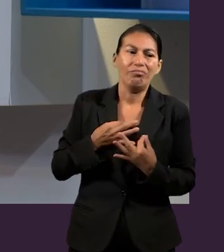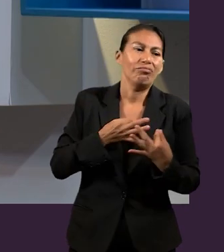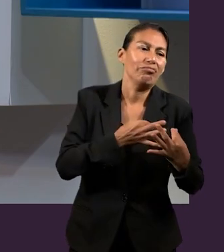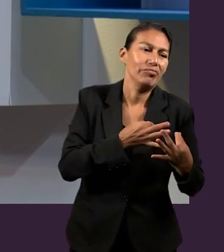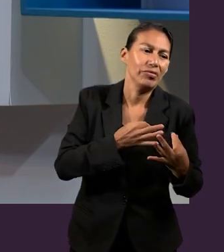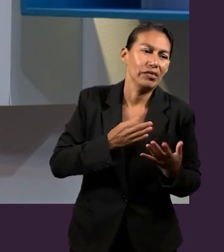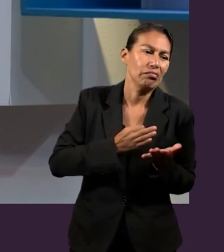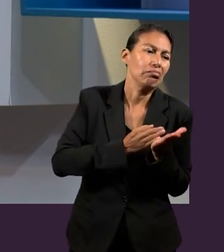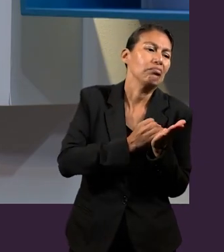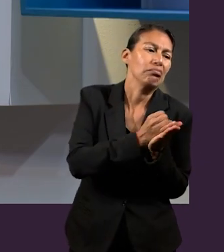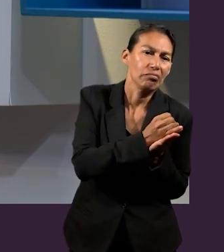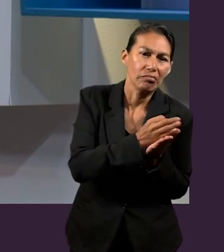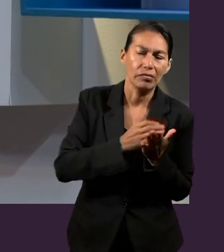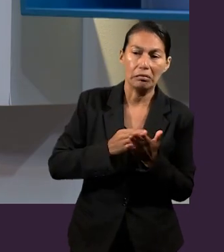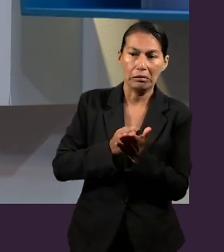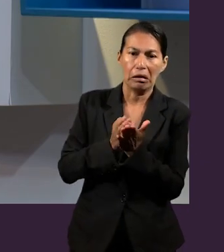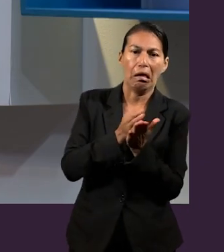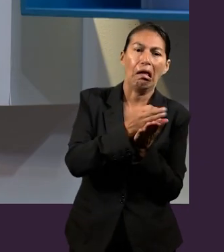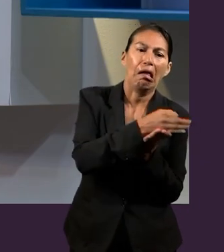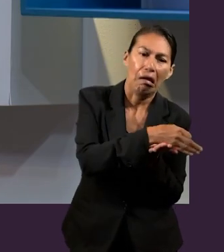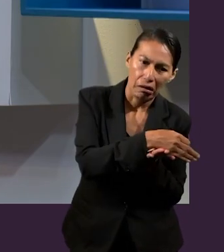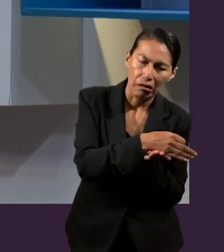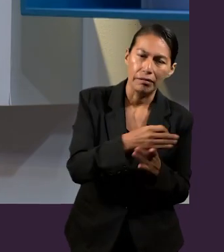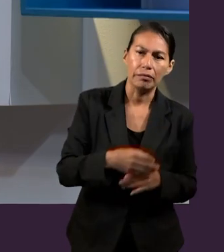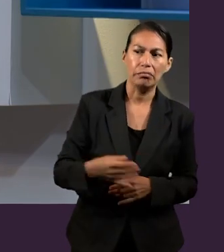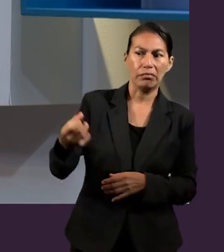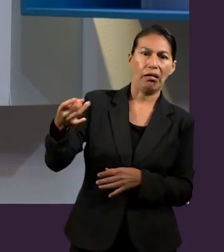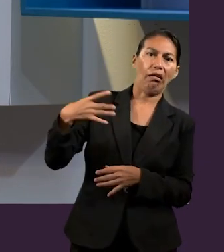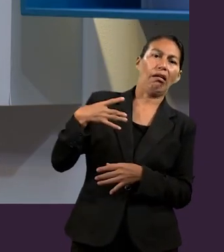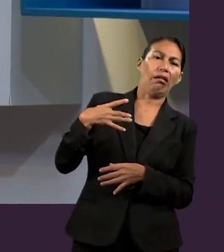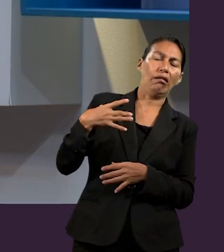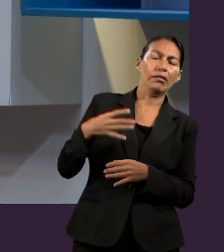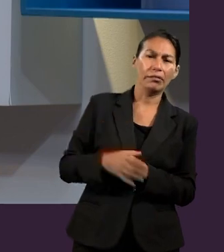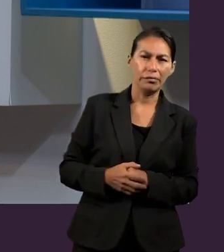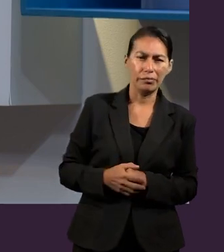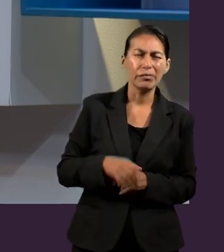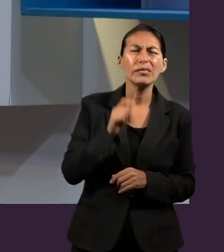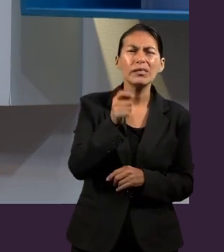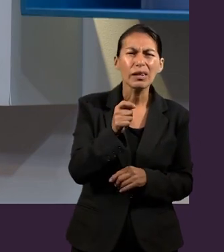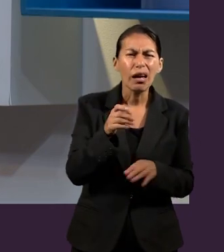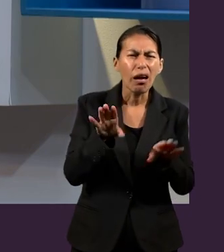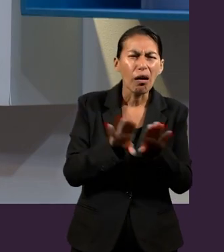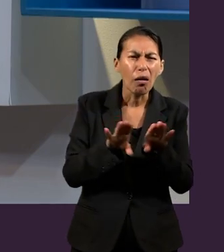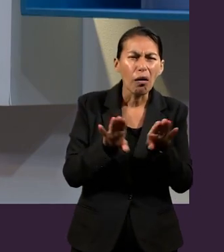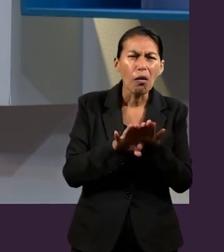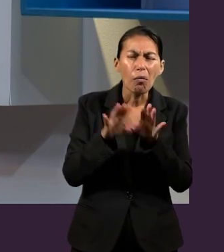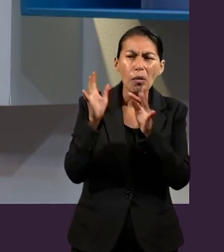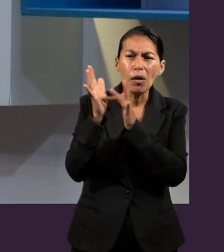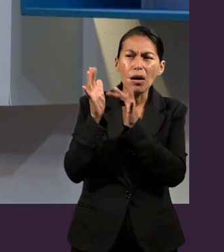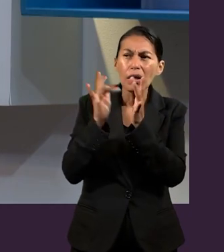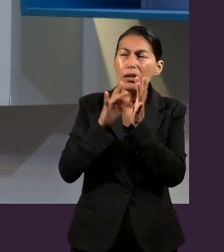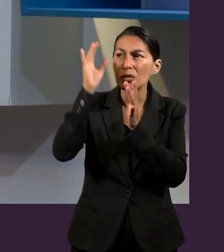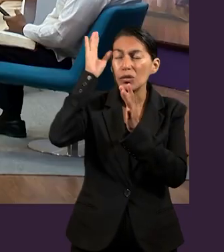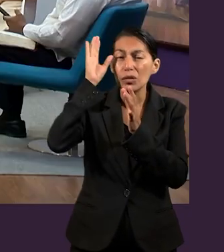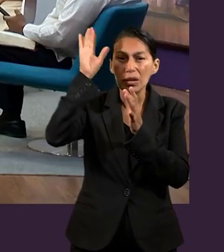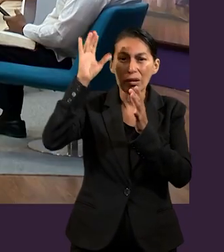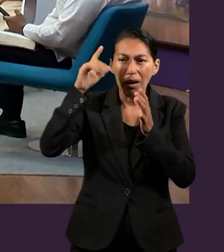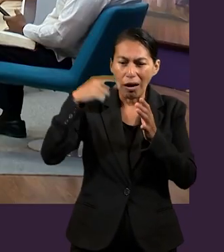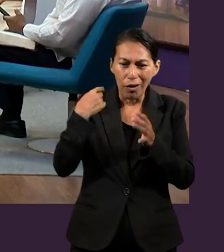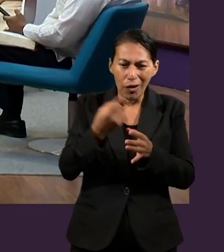nos dominan. ¿Cómo es que el Señor Jesucristo nos rescata de esta situación?